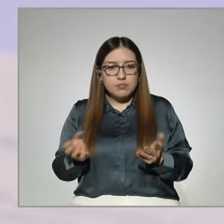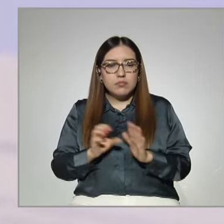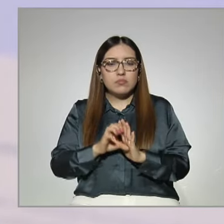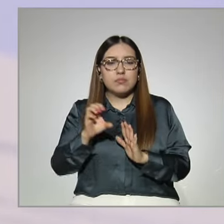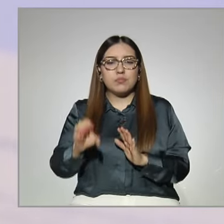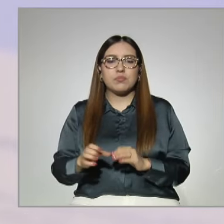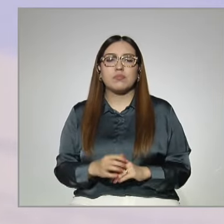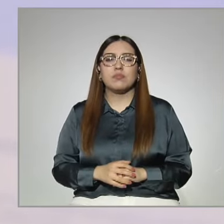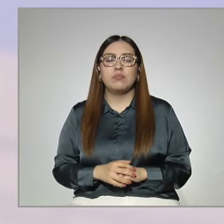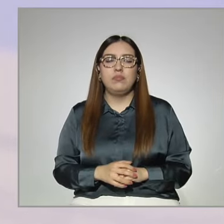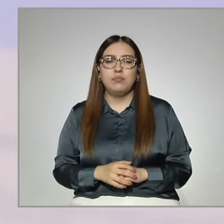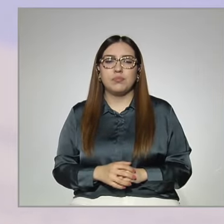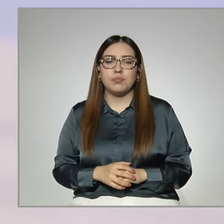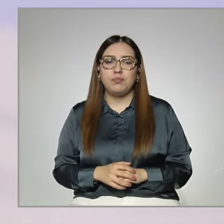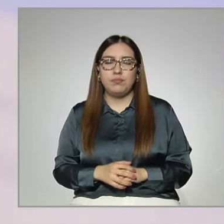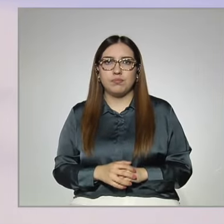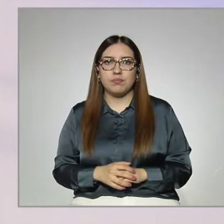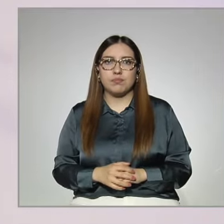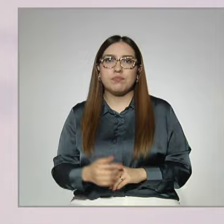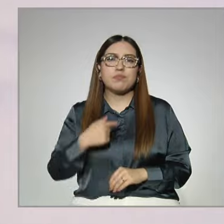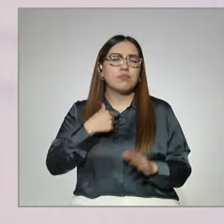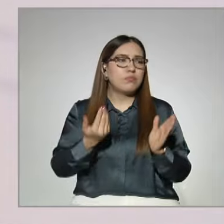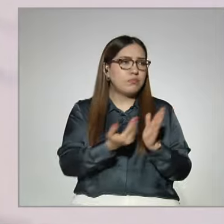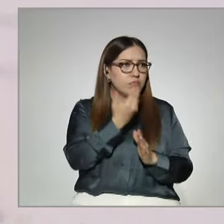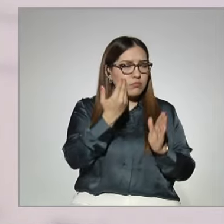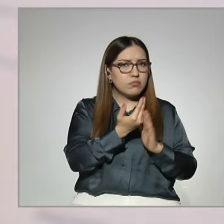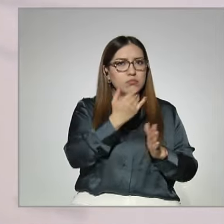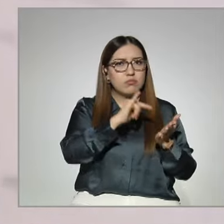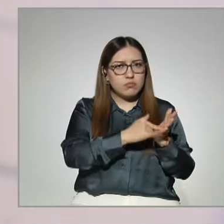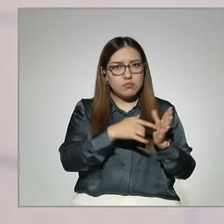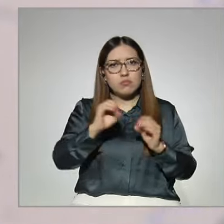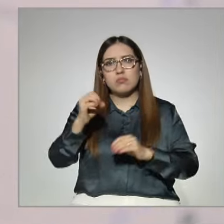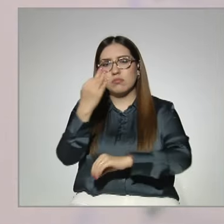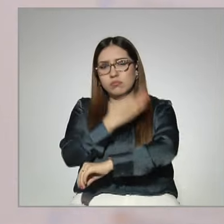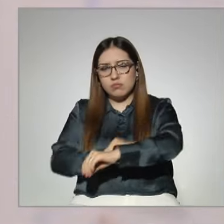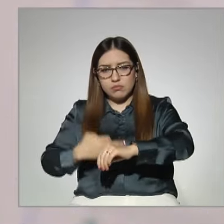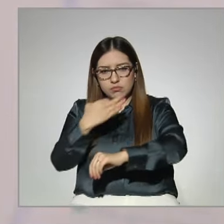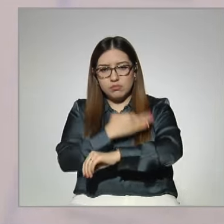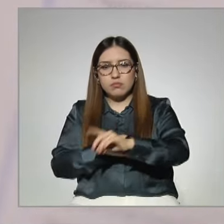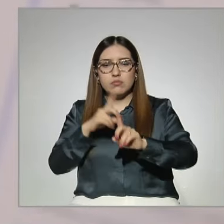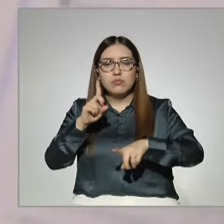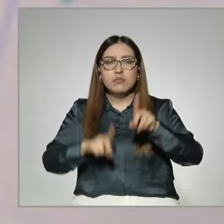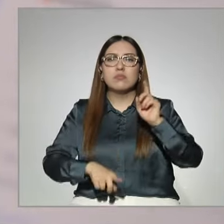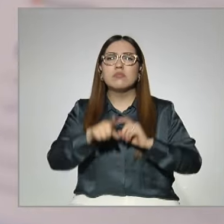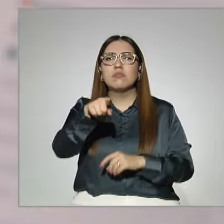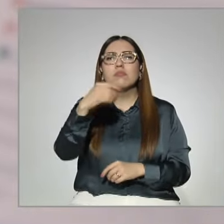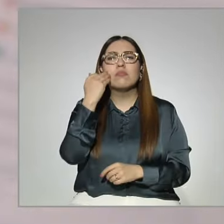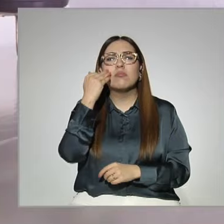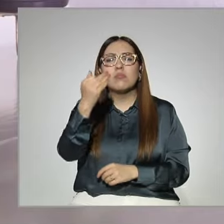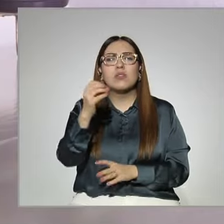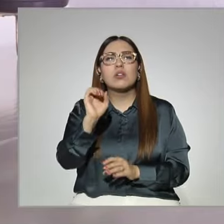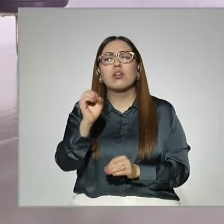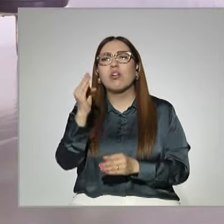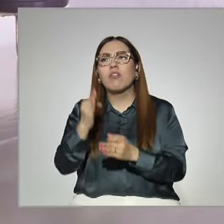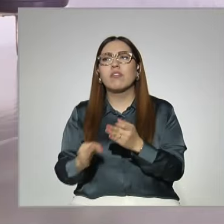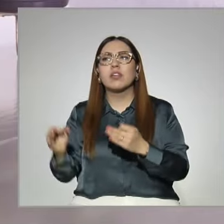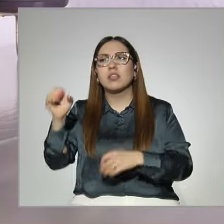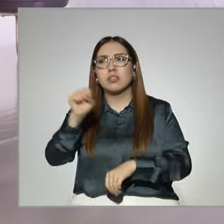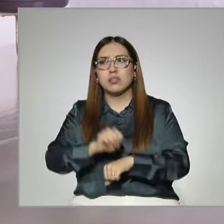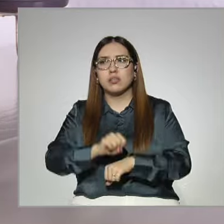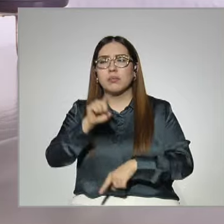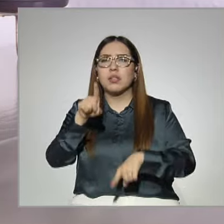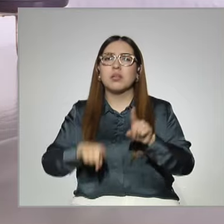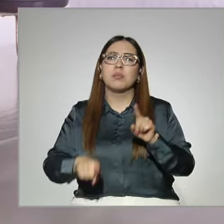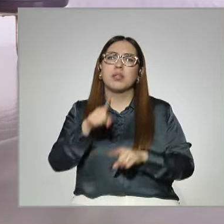puedes destinar, no sé, horas en la mañana o en la tarde, dependiendo de tu tiempo o incluso fines de semana, dependiendo de tus